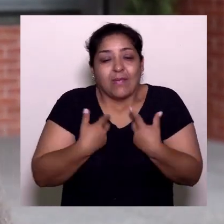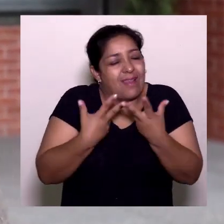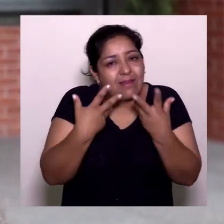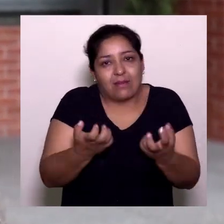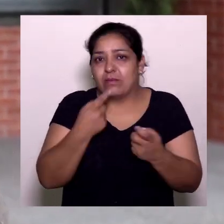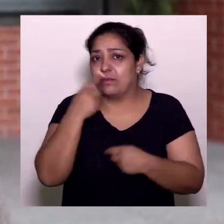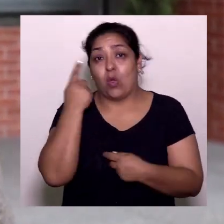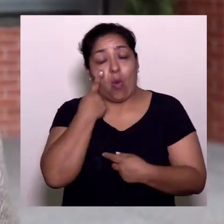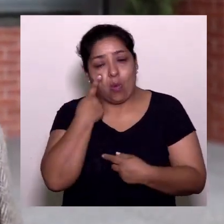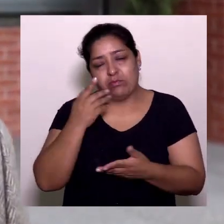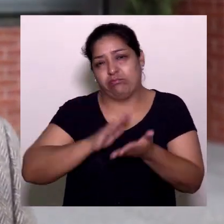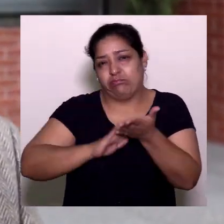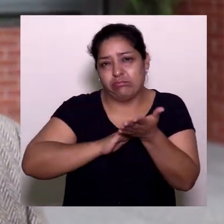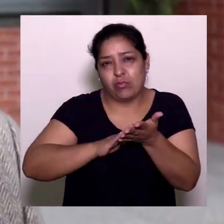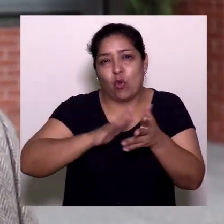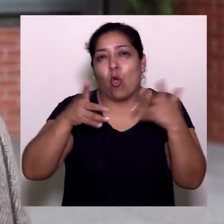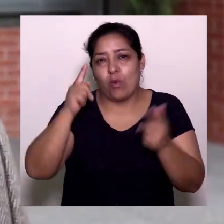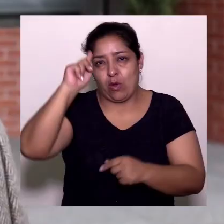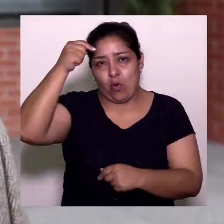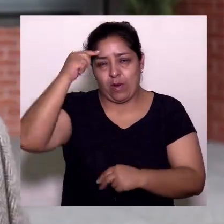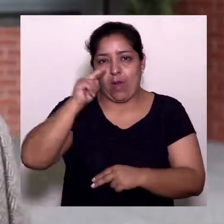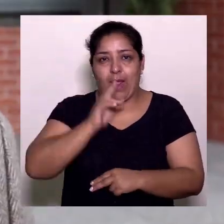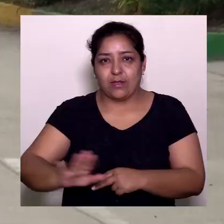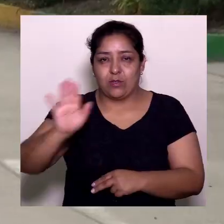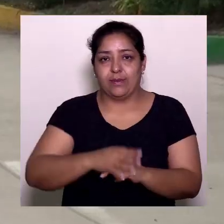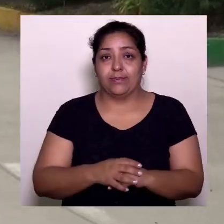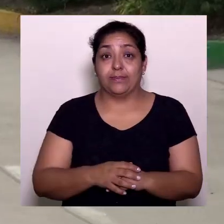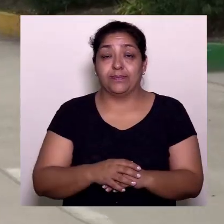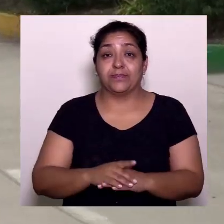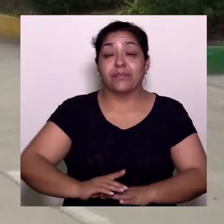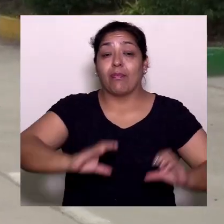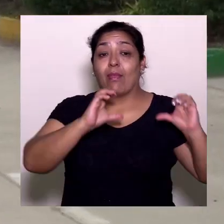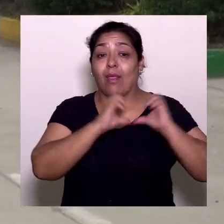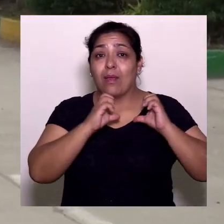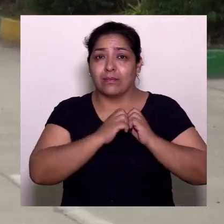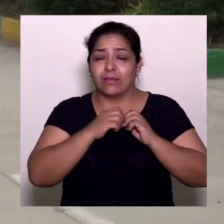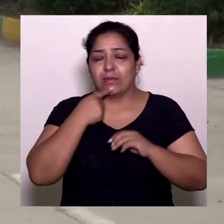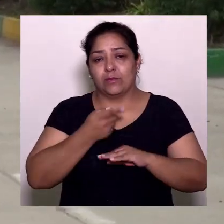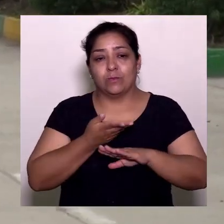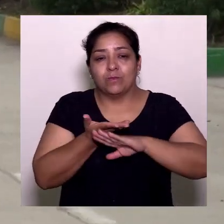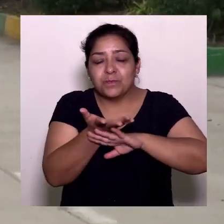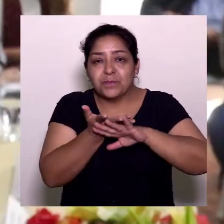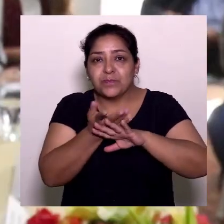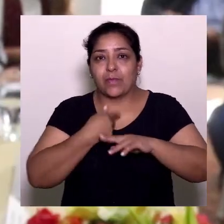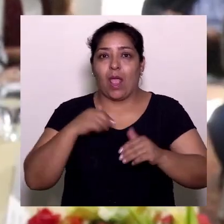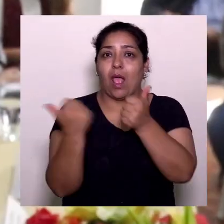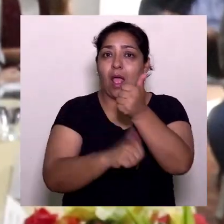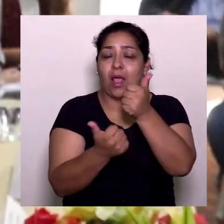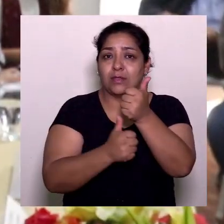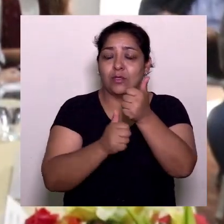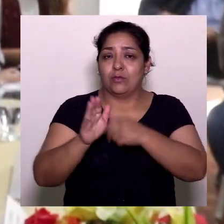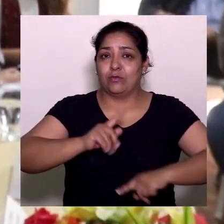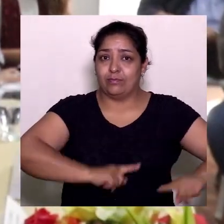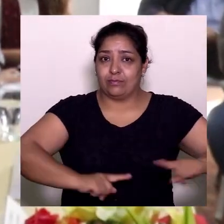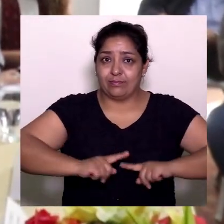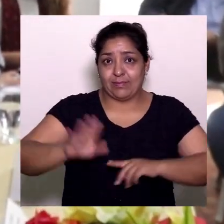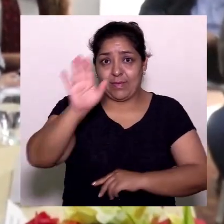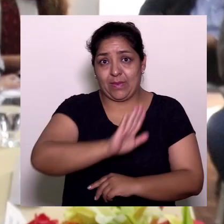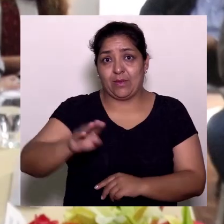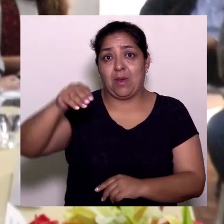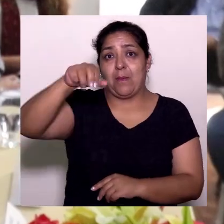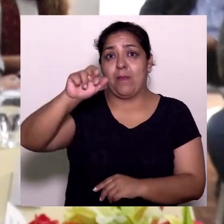y queremos que eso sea reconsiderado por el Gobierno Nacional. Por instrucción del gobernador Camilo Romero, el asesor de la Administración